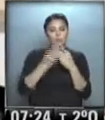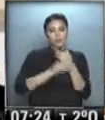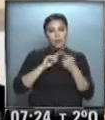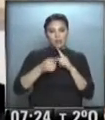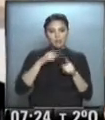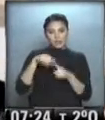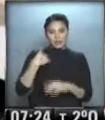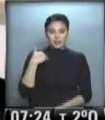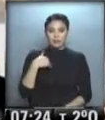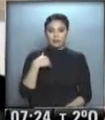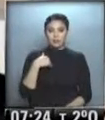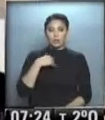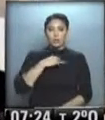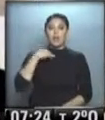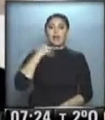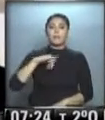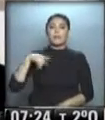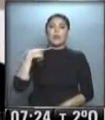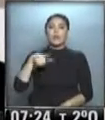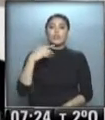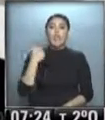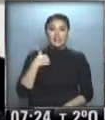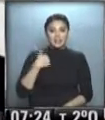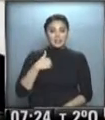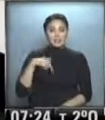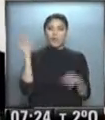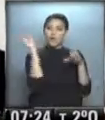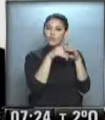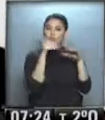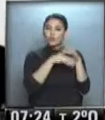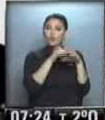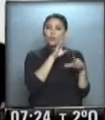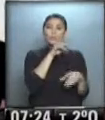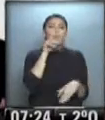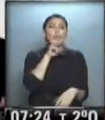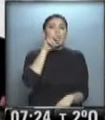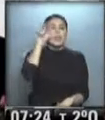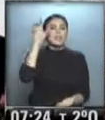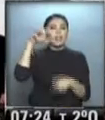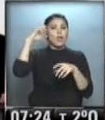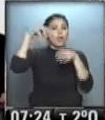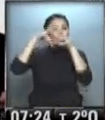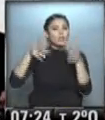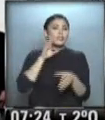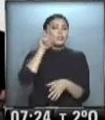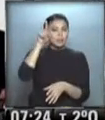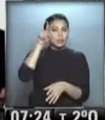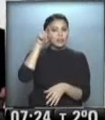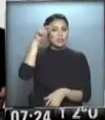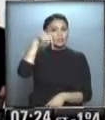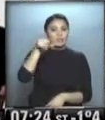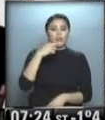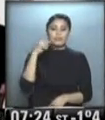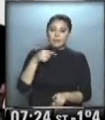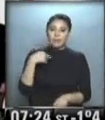Timerman. La campaña anti-argentina que llevan adelante los fondos buitre en el Congreso de los Estados Unidos fue uno de los temas que